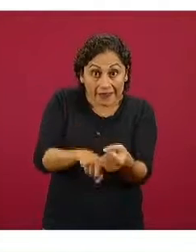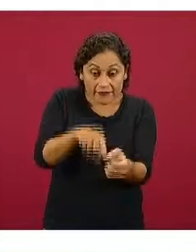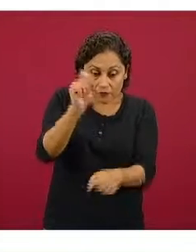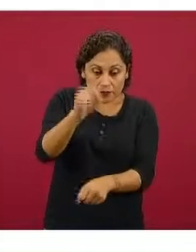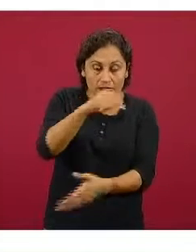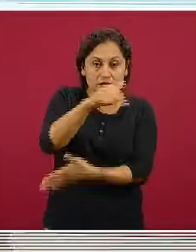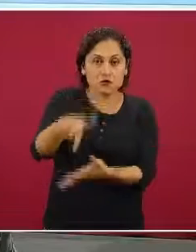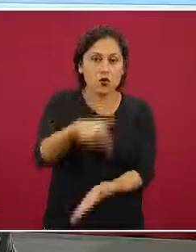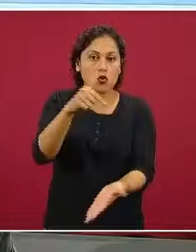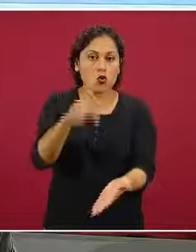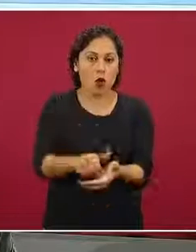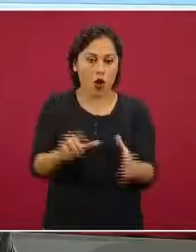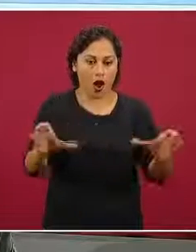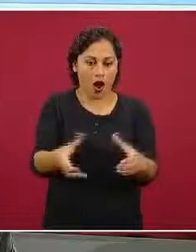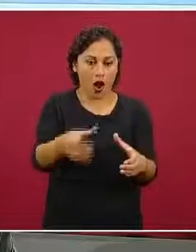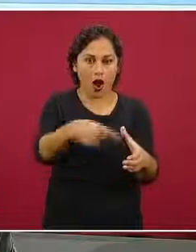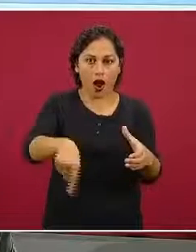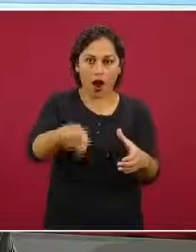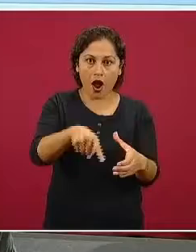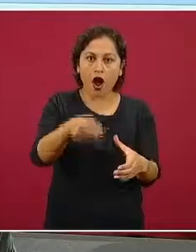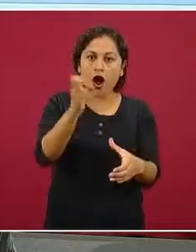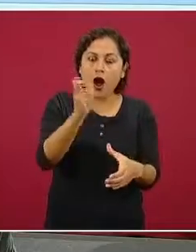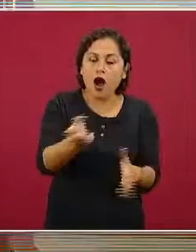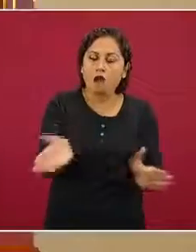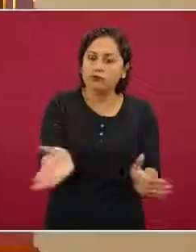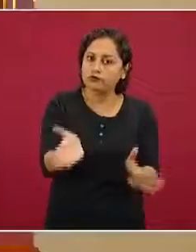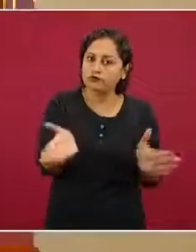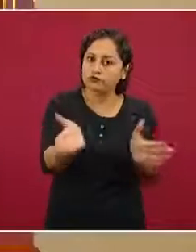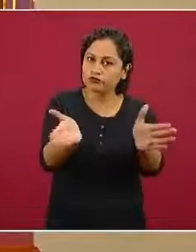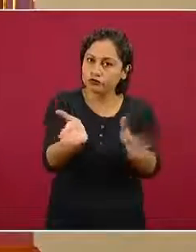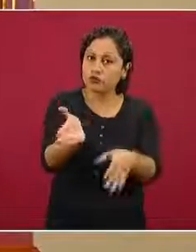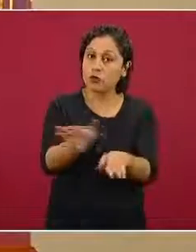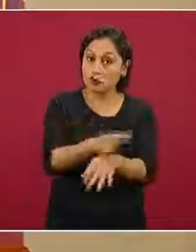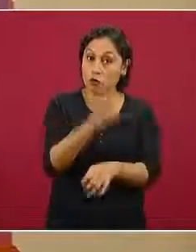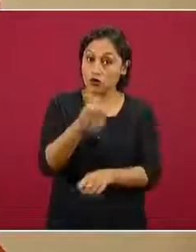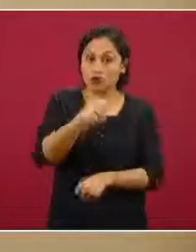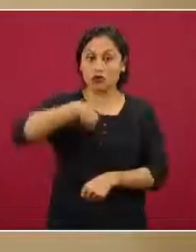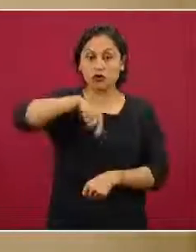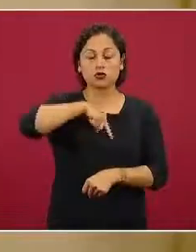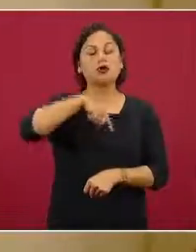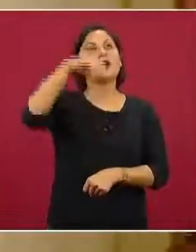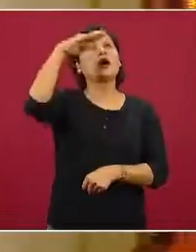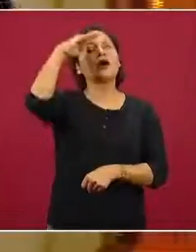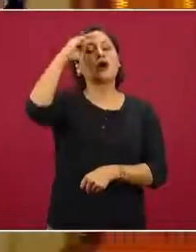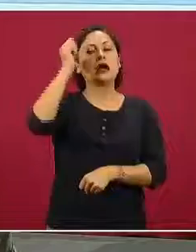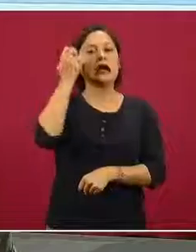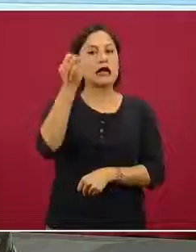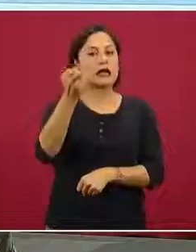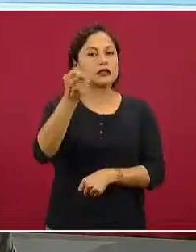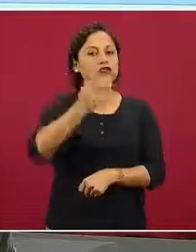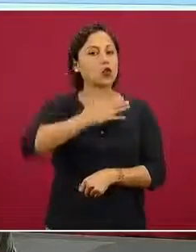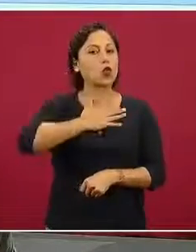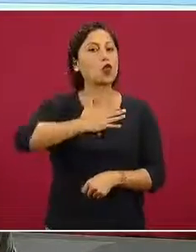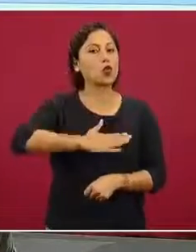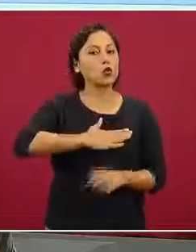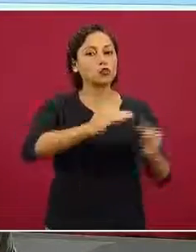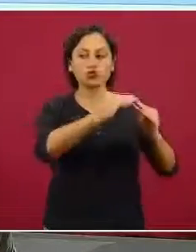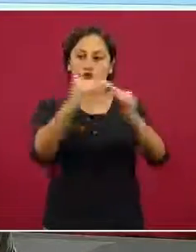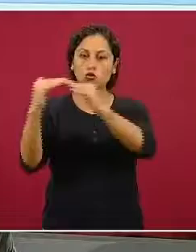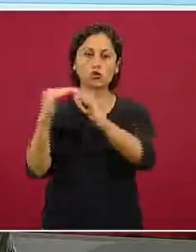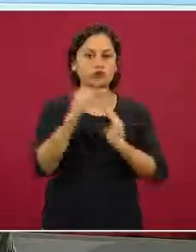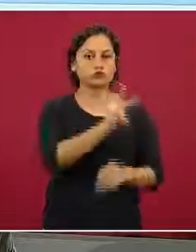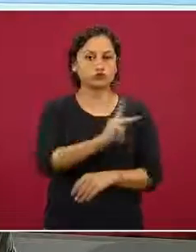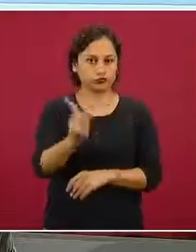hablamos de que es uno de los elementos de que el sistema sea justo, sea justo en este componente también. La siguiente, por favor.